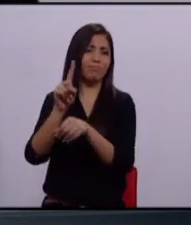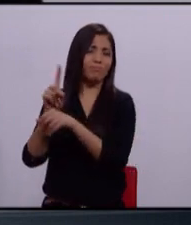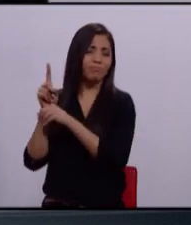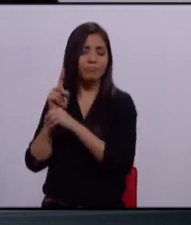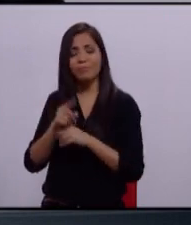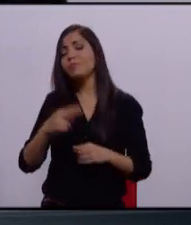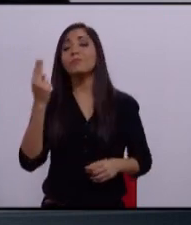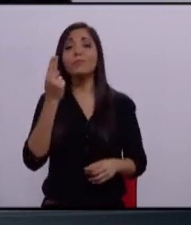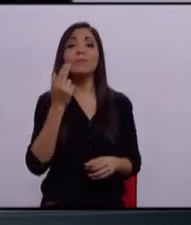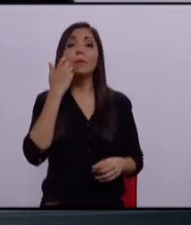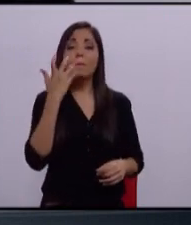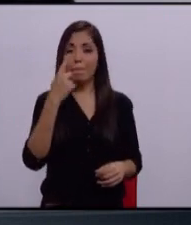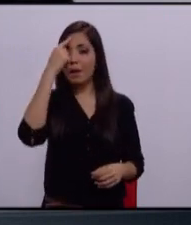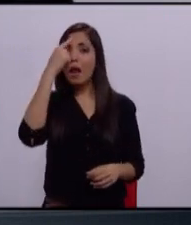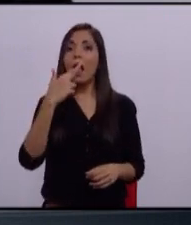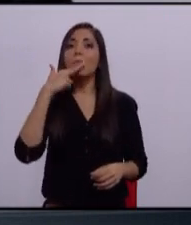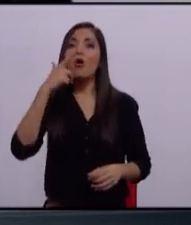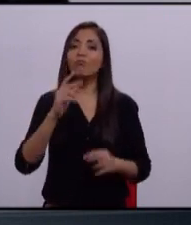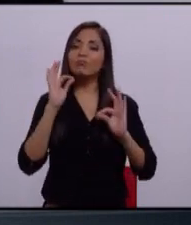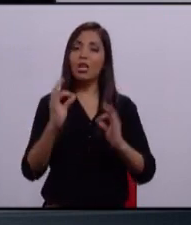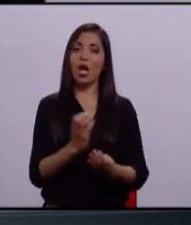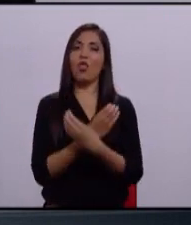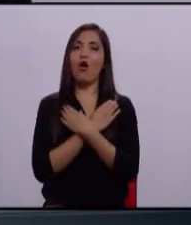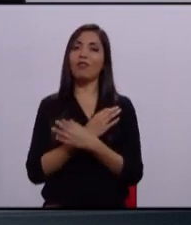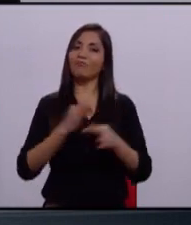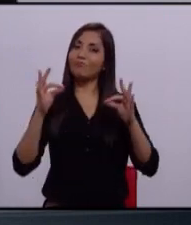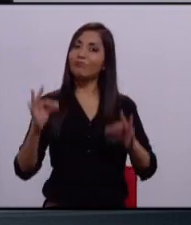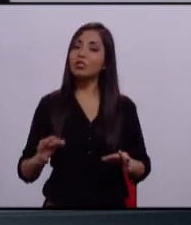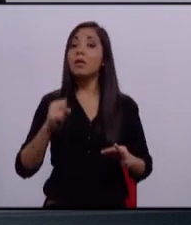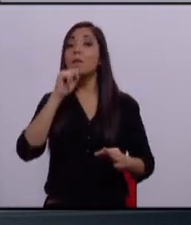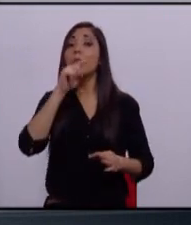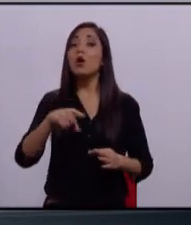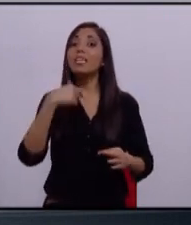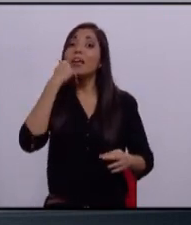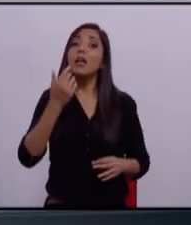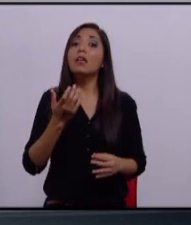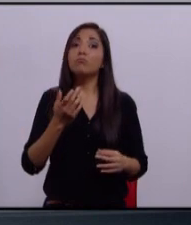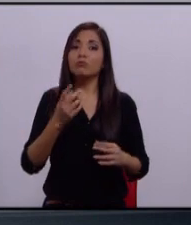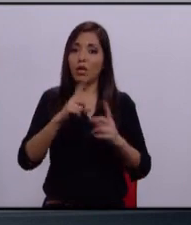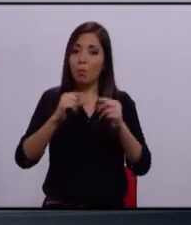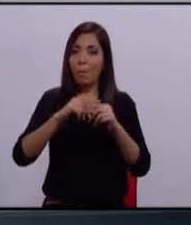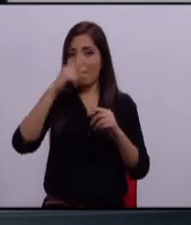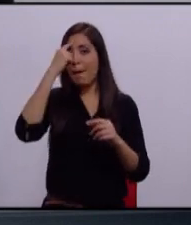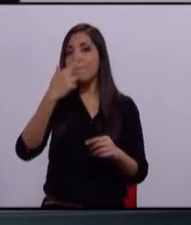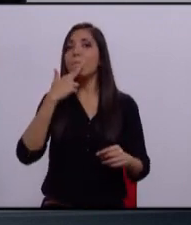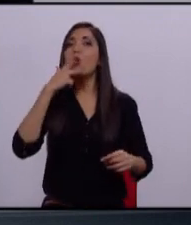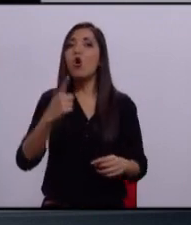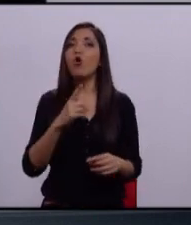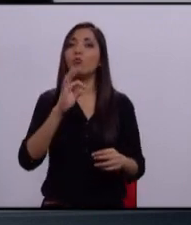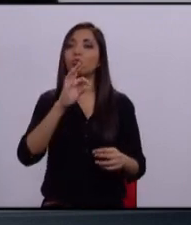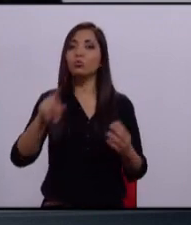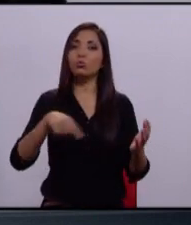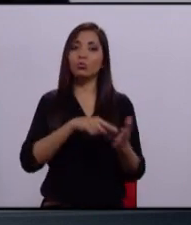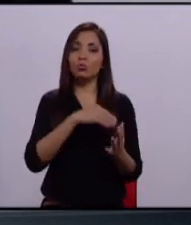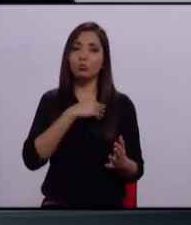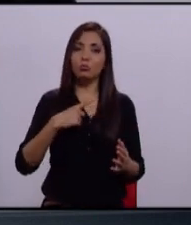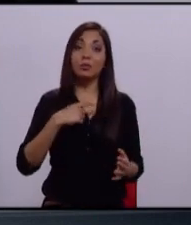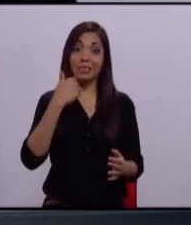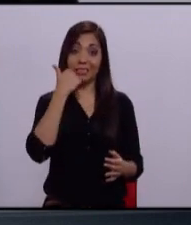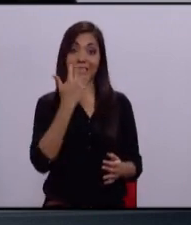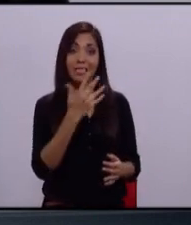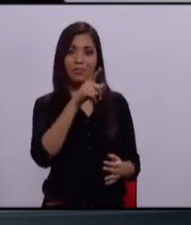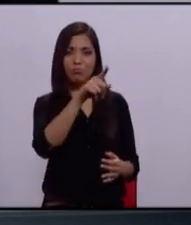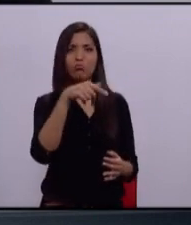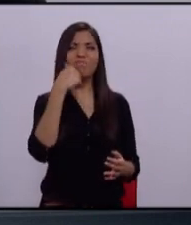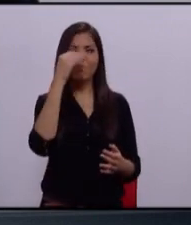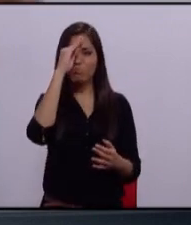Tenemos que generar mejores condiciones con educación, vamos a llevar a Zapopan a ser el mejor municipio y lo vamos a lograr si te atreves a tomar la